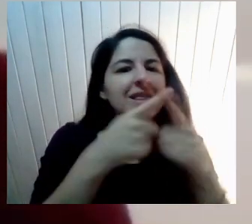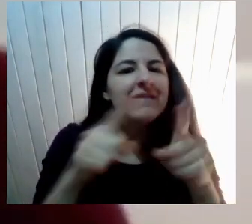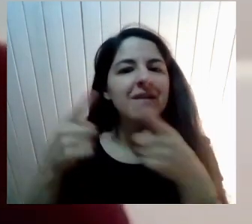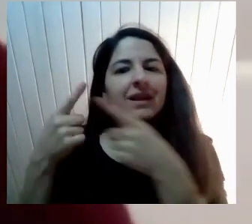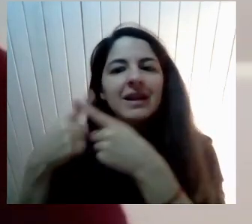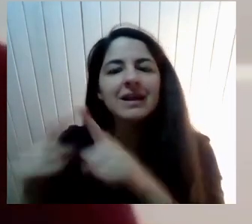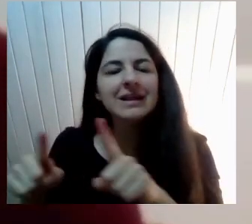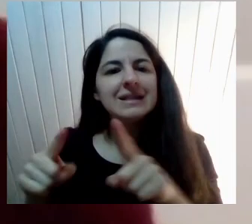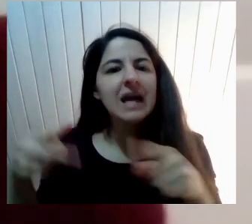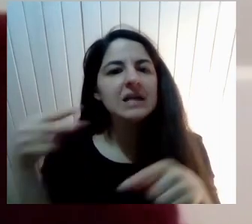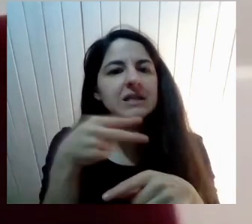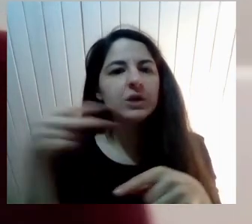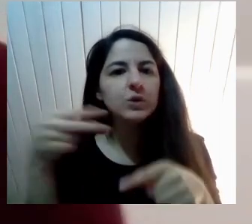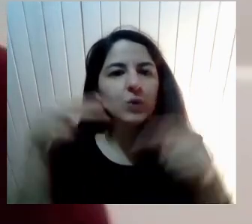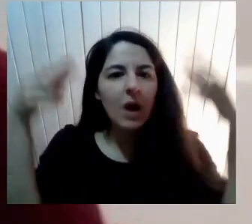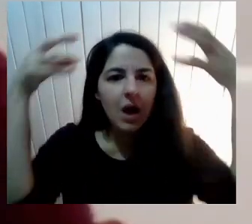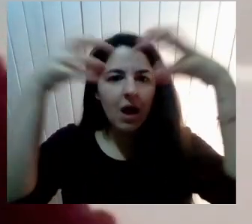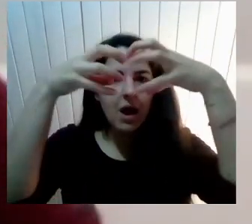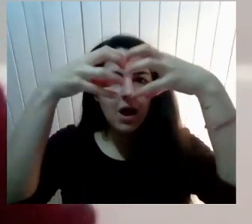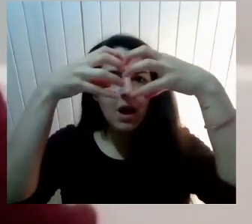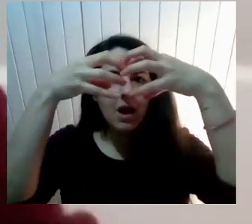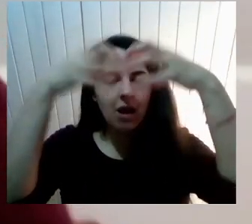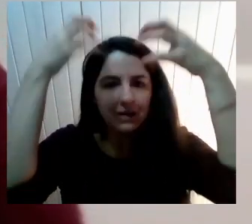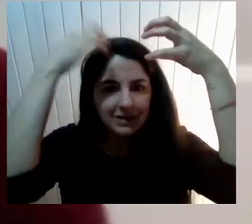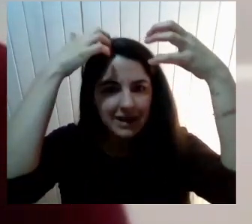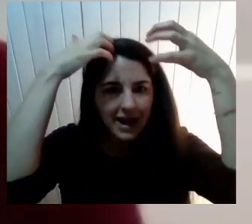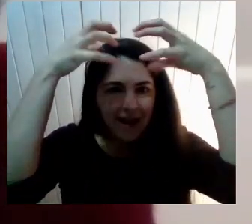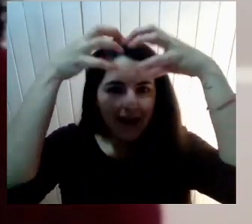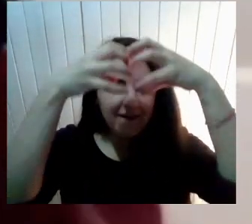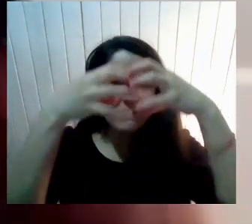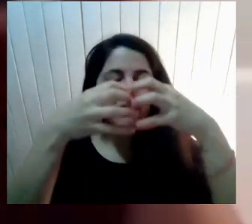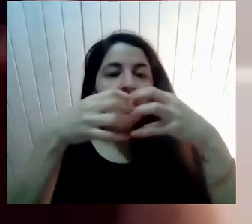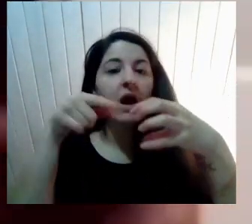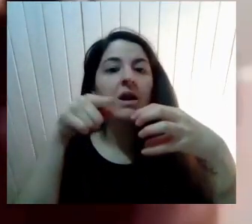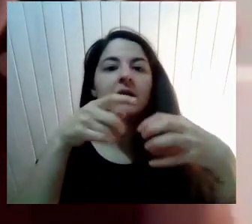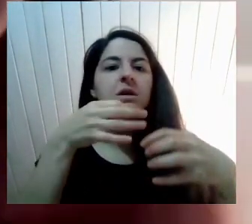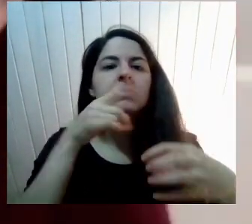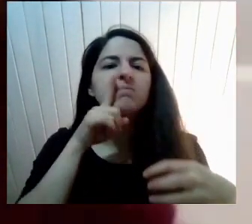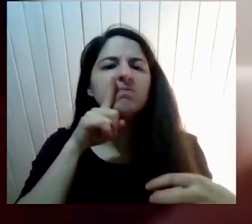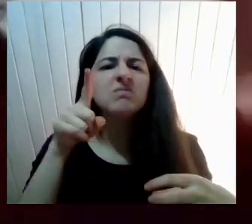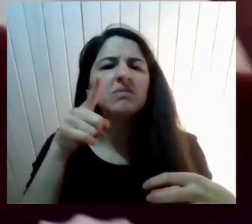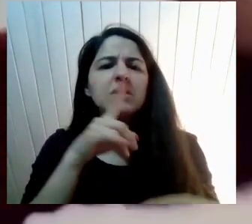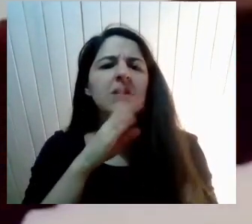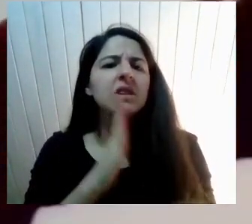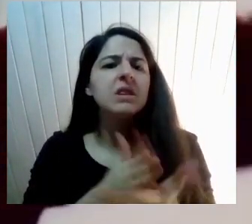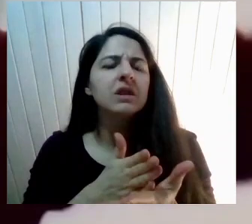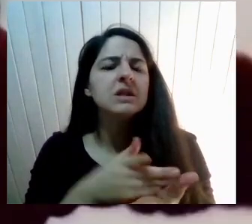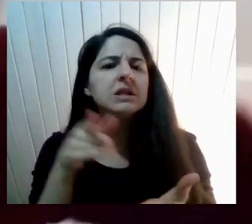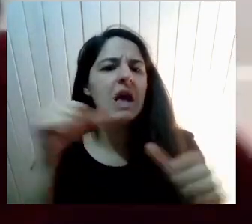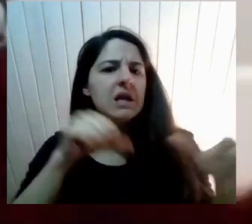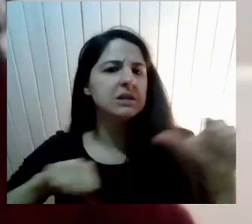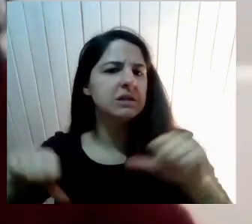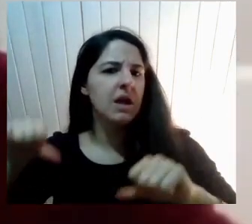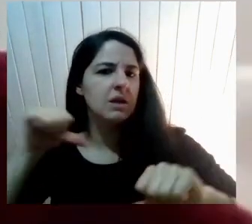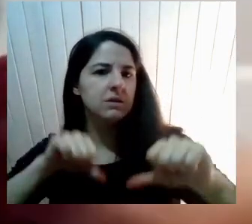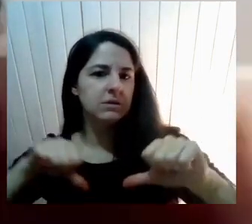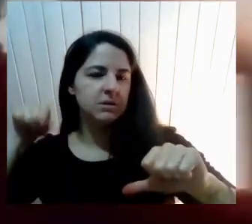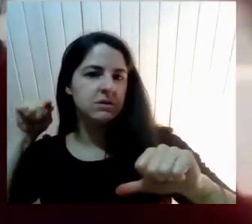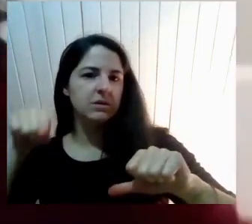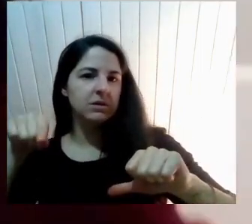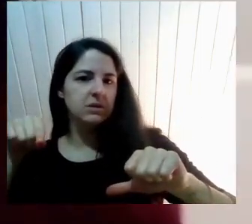Finalmente Que ha sido Una construcción También patriarcal Y positivista De cómo la ciencia Estas estructuras